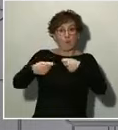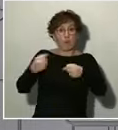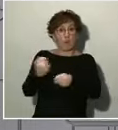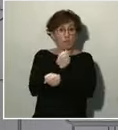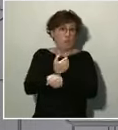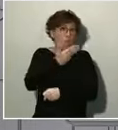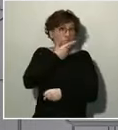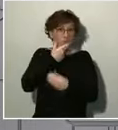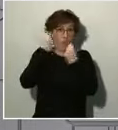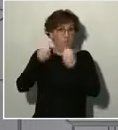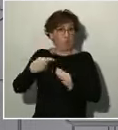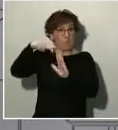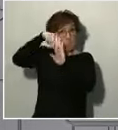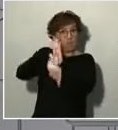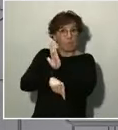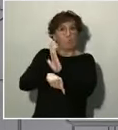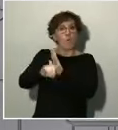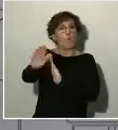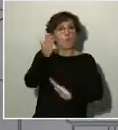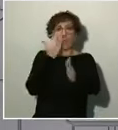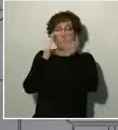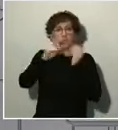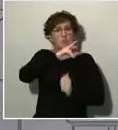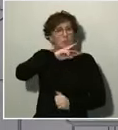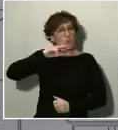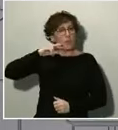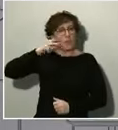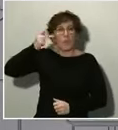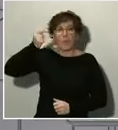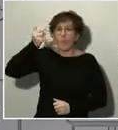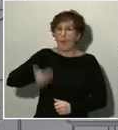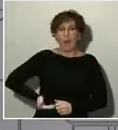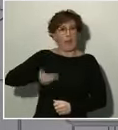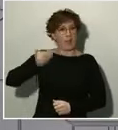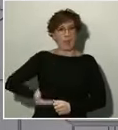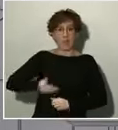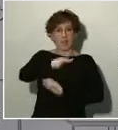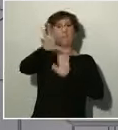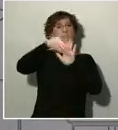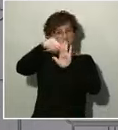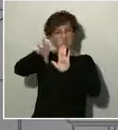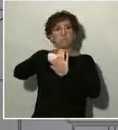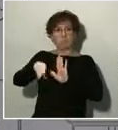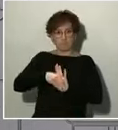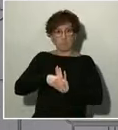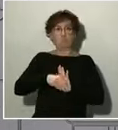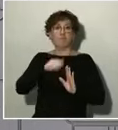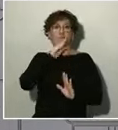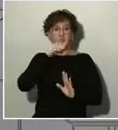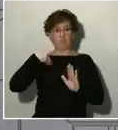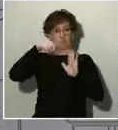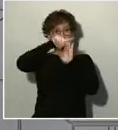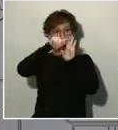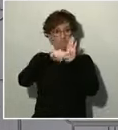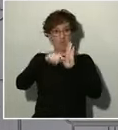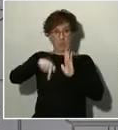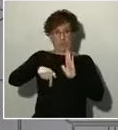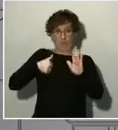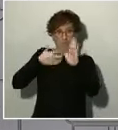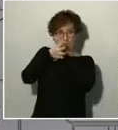llegar propuestas muy valiosas, muy valiosas, que hemos incorporado al paquete de medidas que hoy les voy a anunciar.